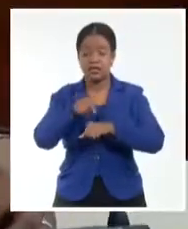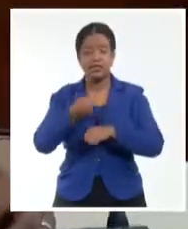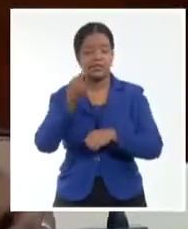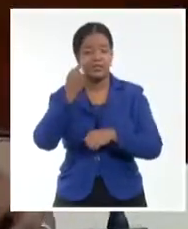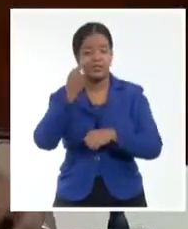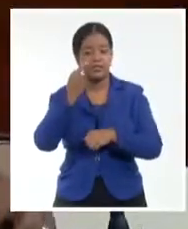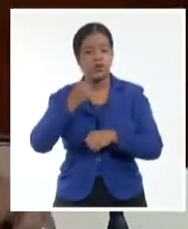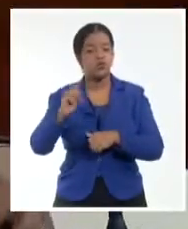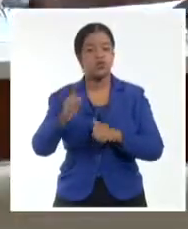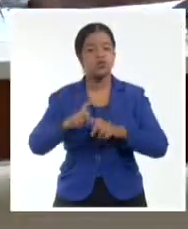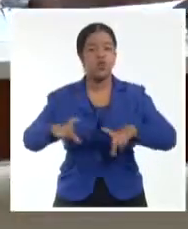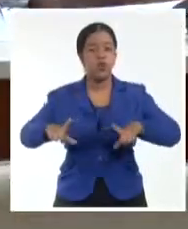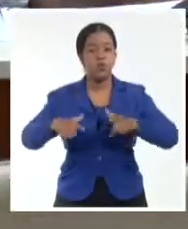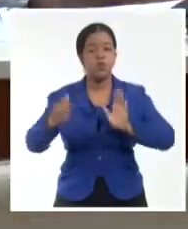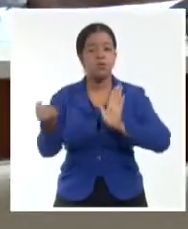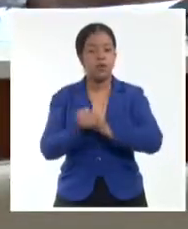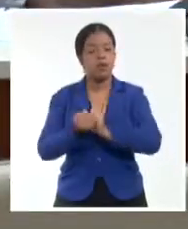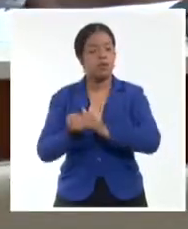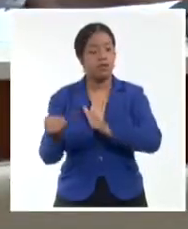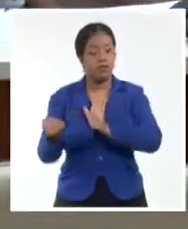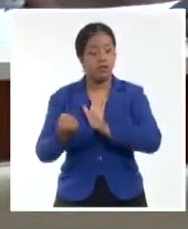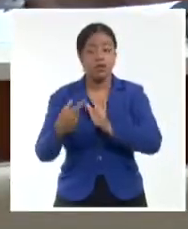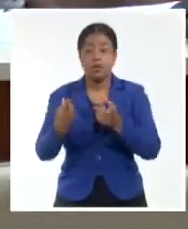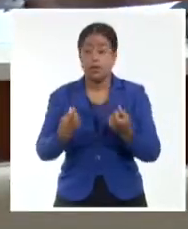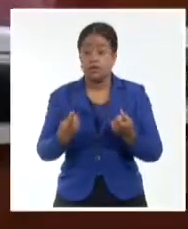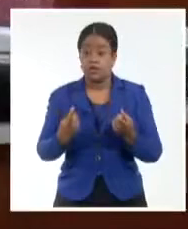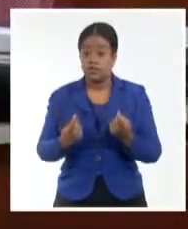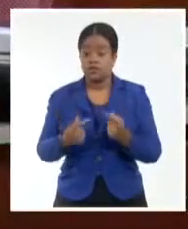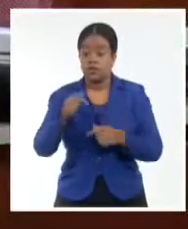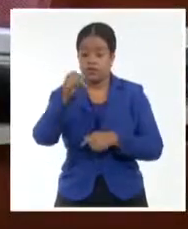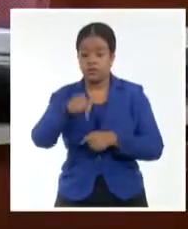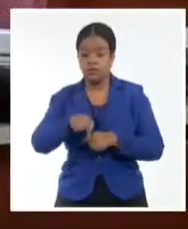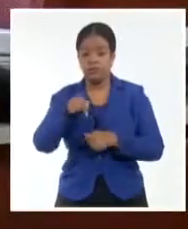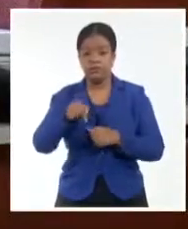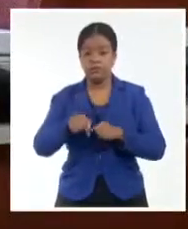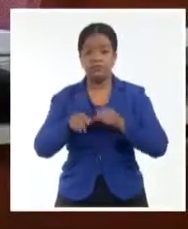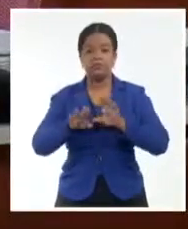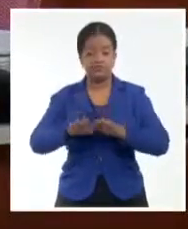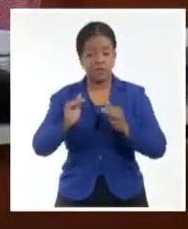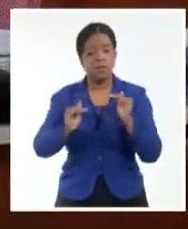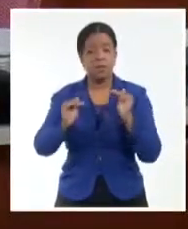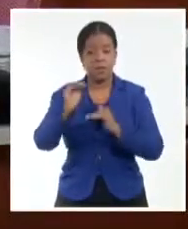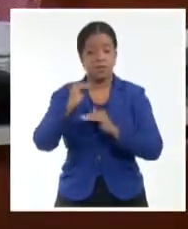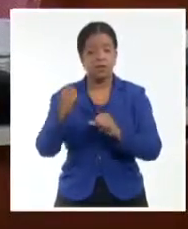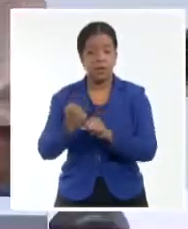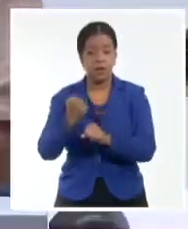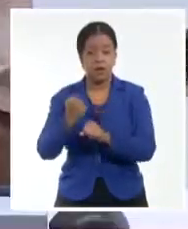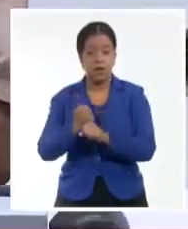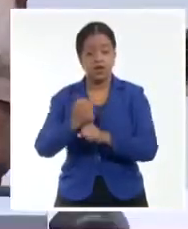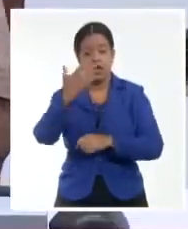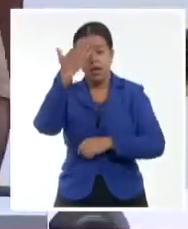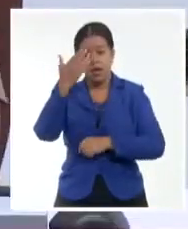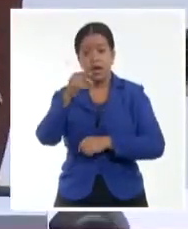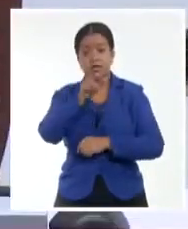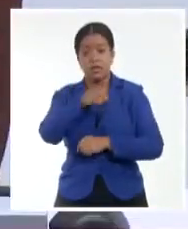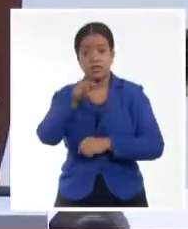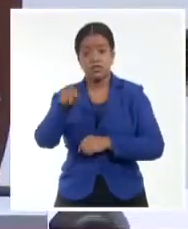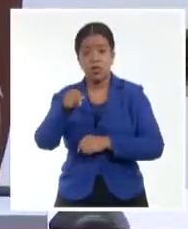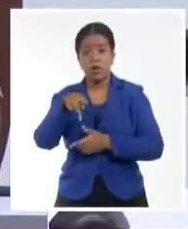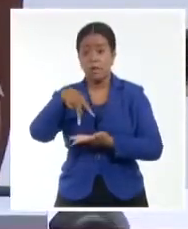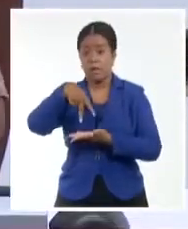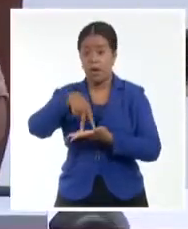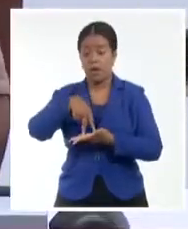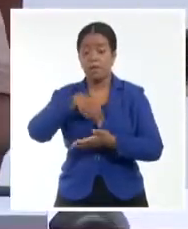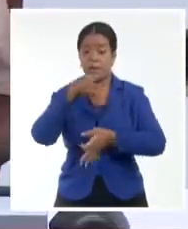que no se ha cumplido lo aprobado por lo que es necesario pasar a un estadio superior. Agradeció lo valioso de las intervenciones realizadas